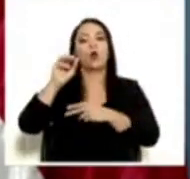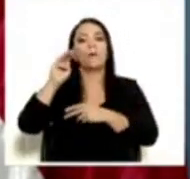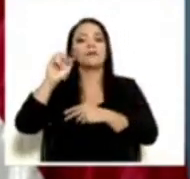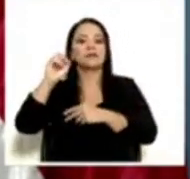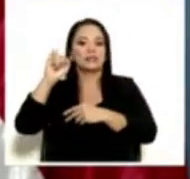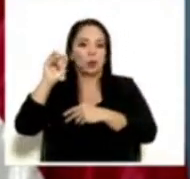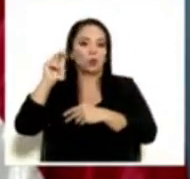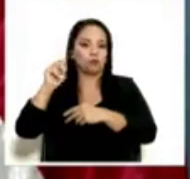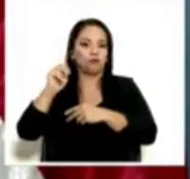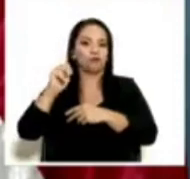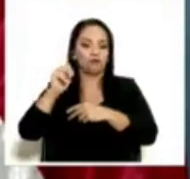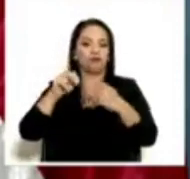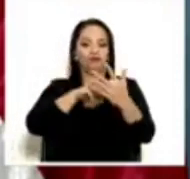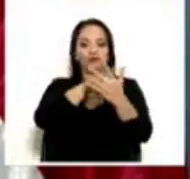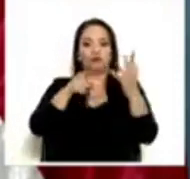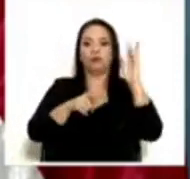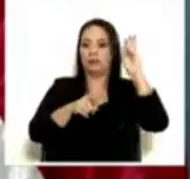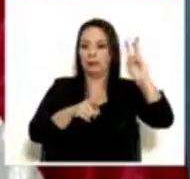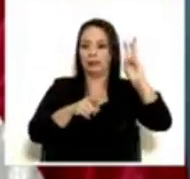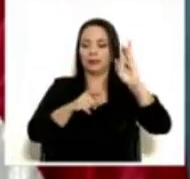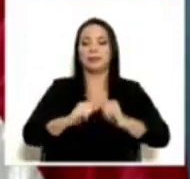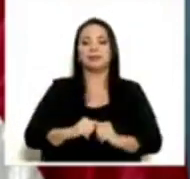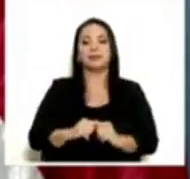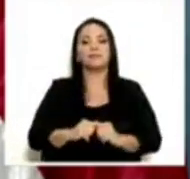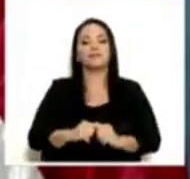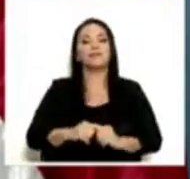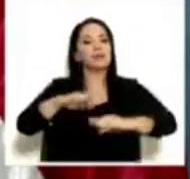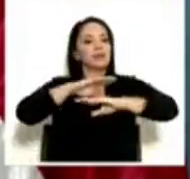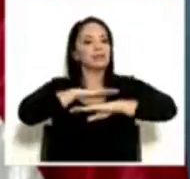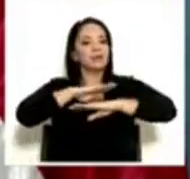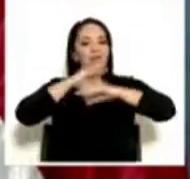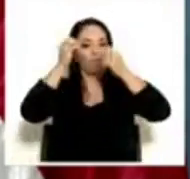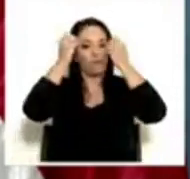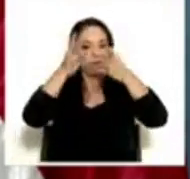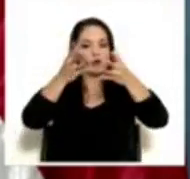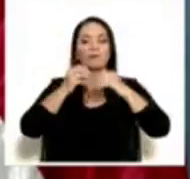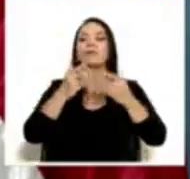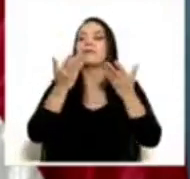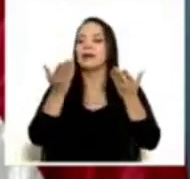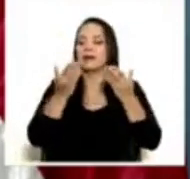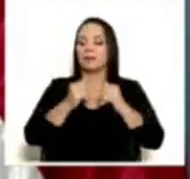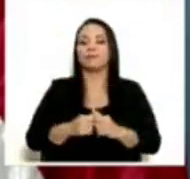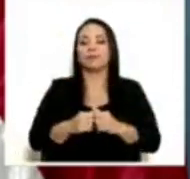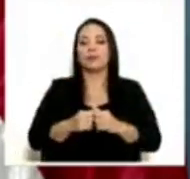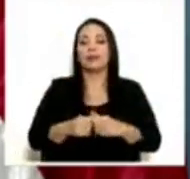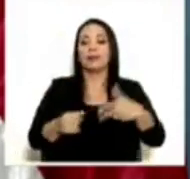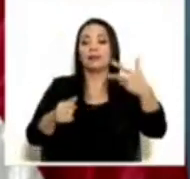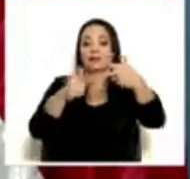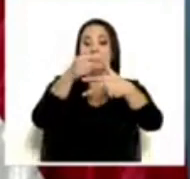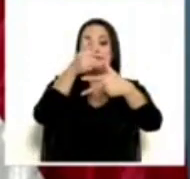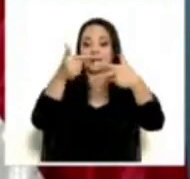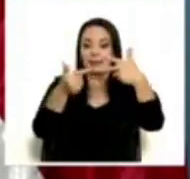muchísimo informarles que tres de